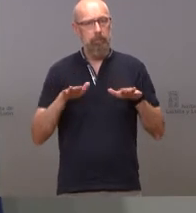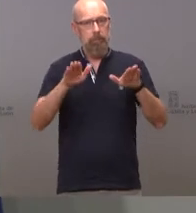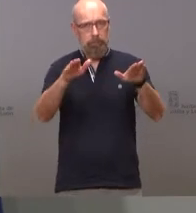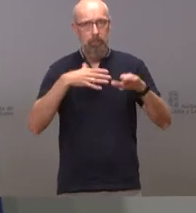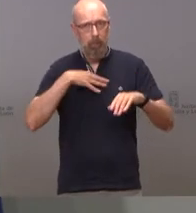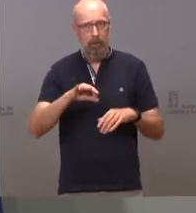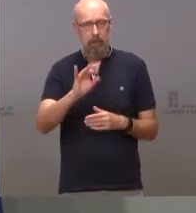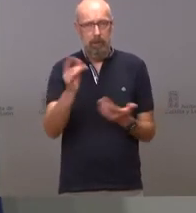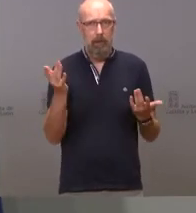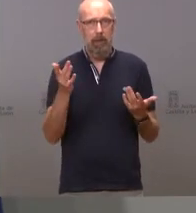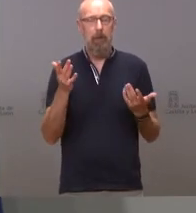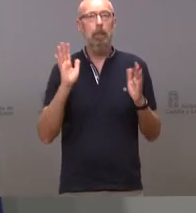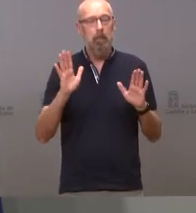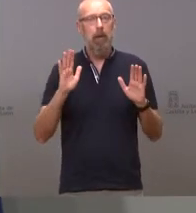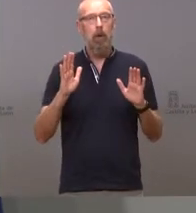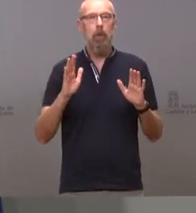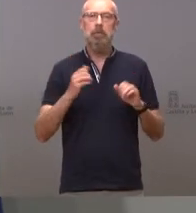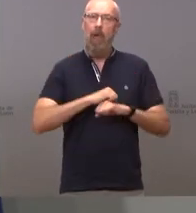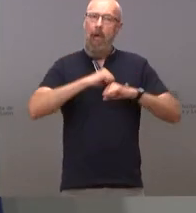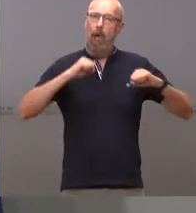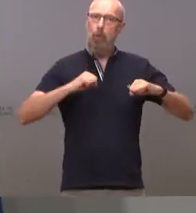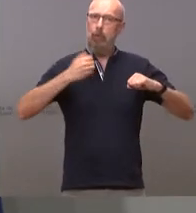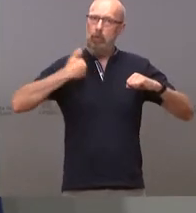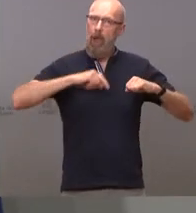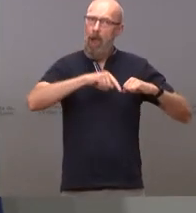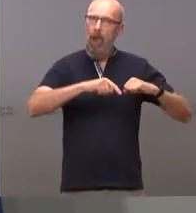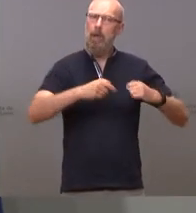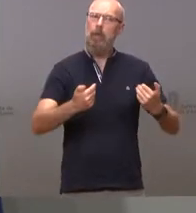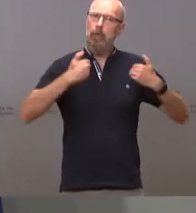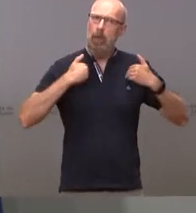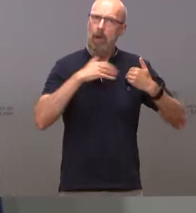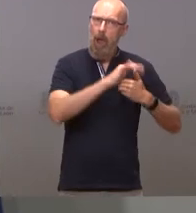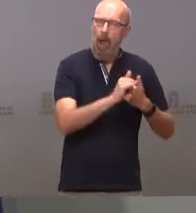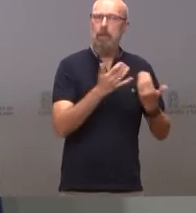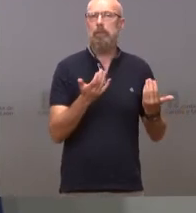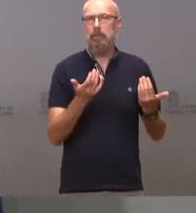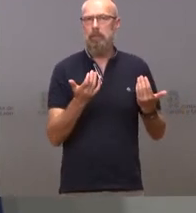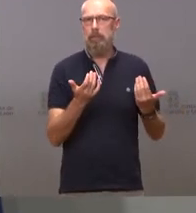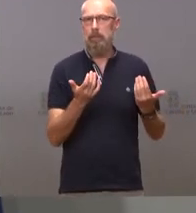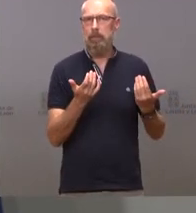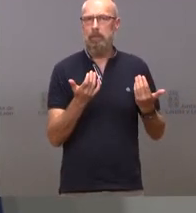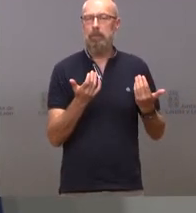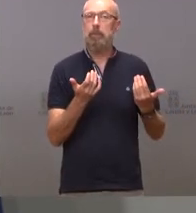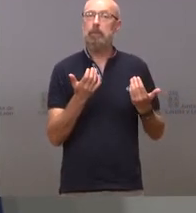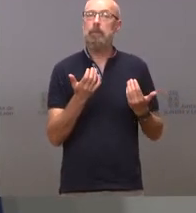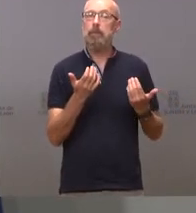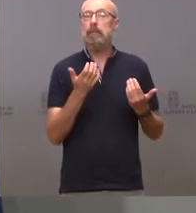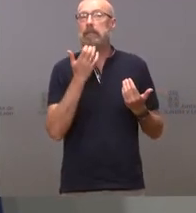uno es verdaderamente adulto y uno es verdaderamente responsable cuando entre otras cosas